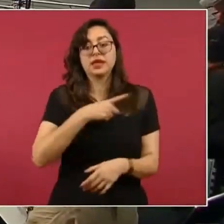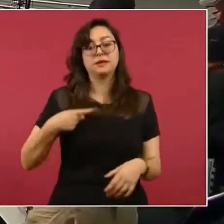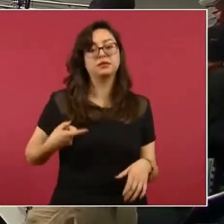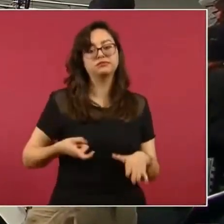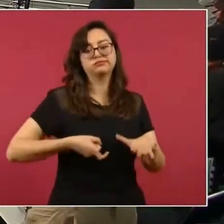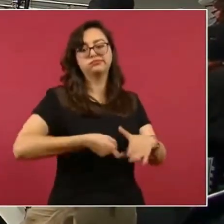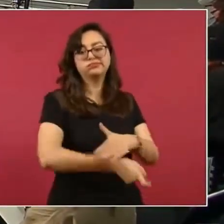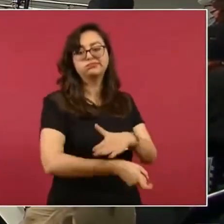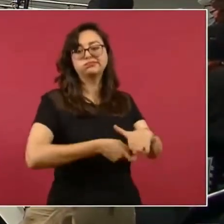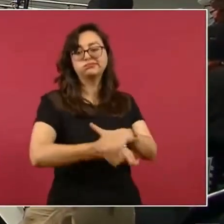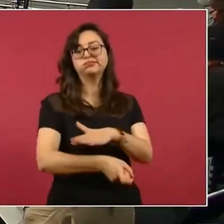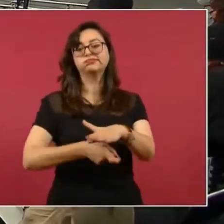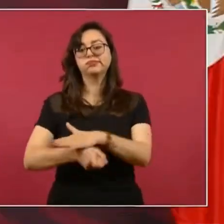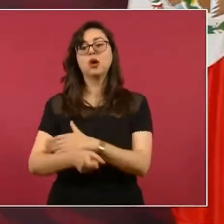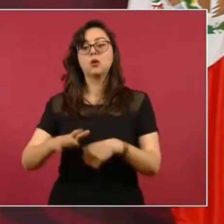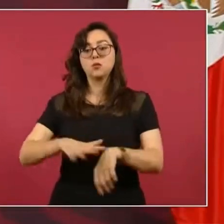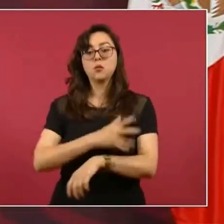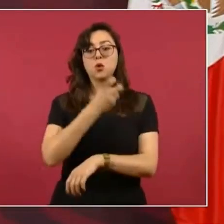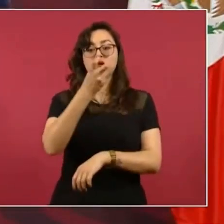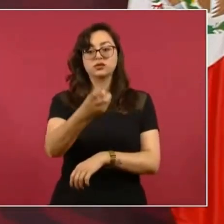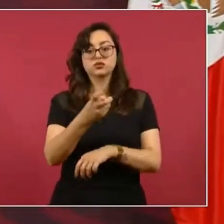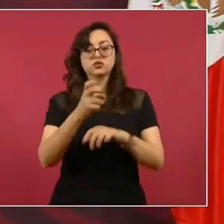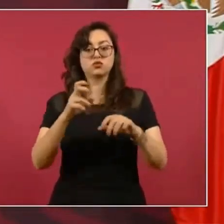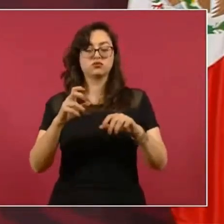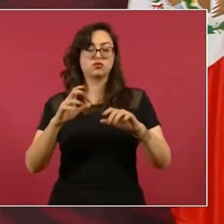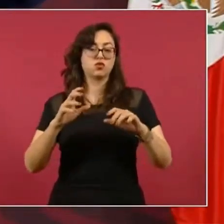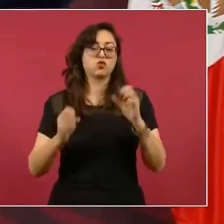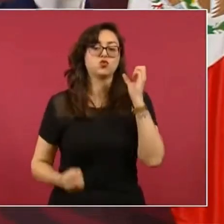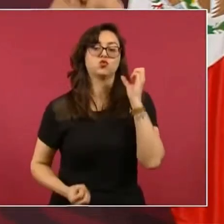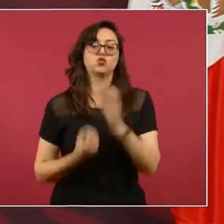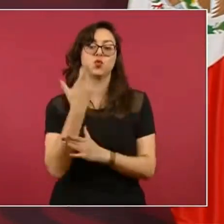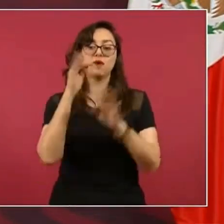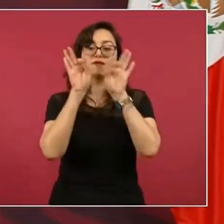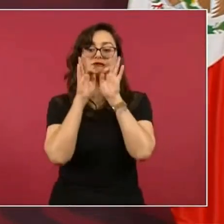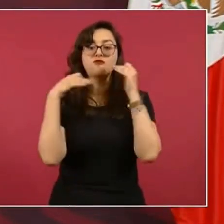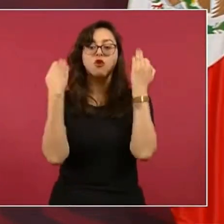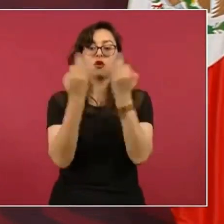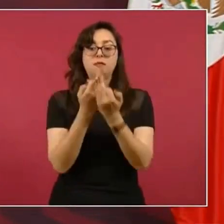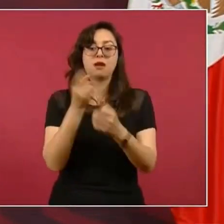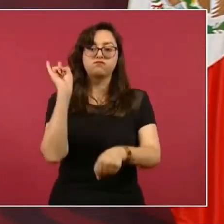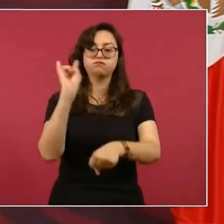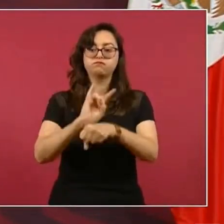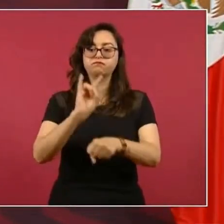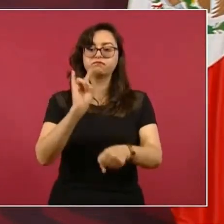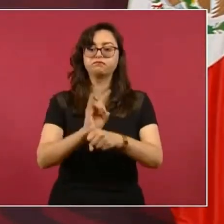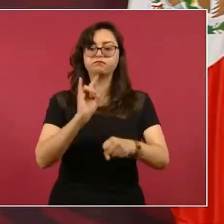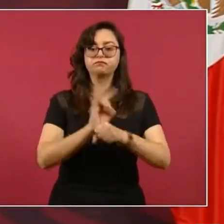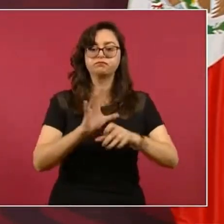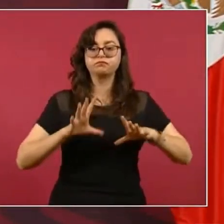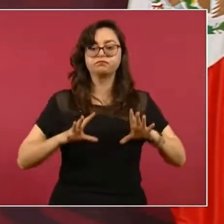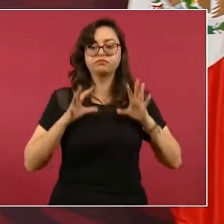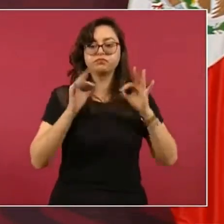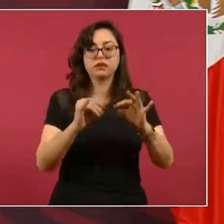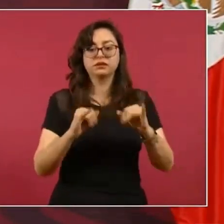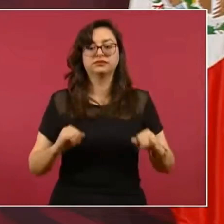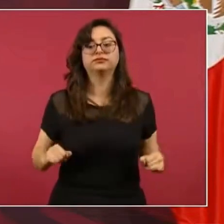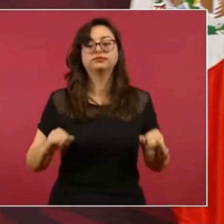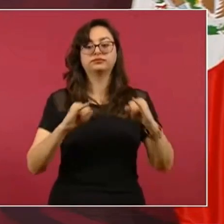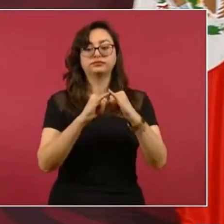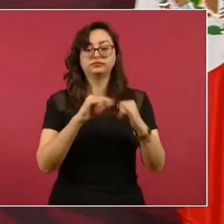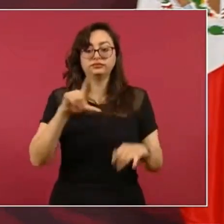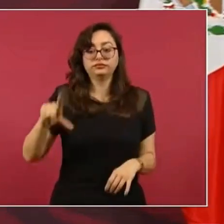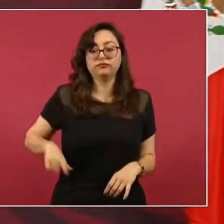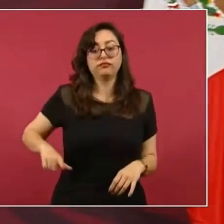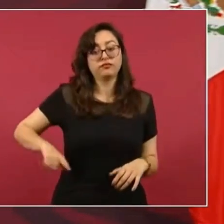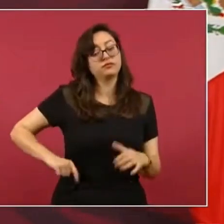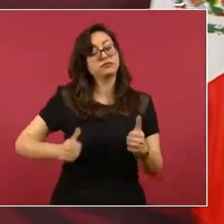Por eso esto. Y crearon todos estos aparatos. Además autónomos para que